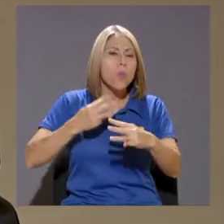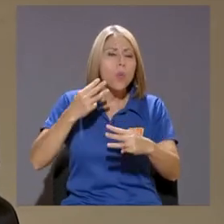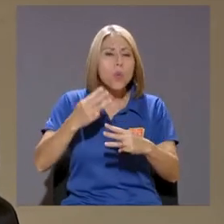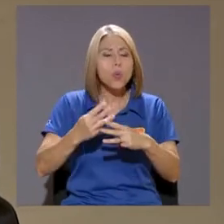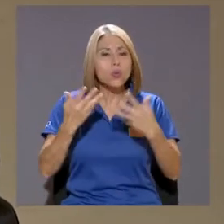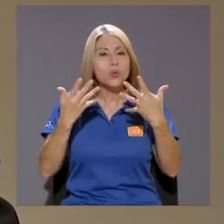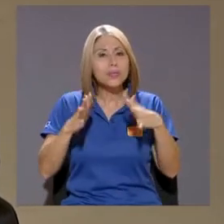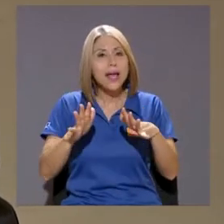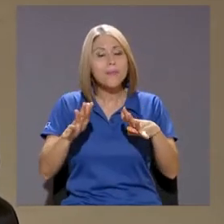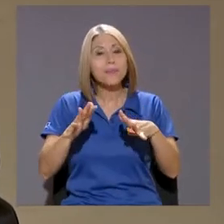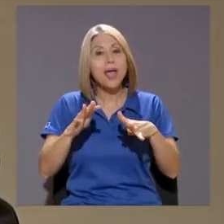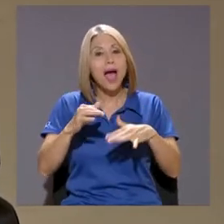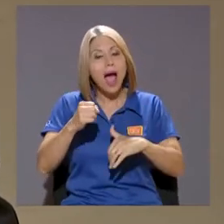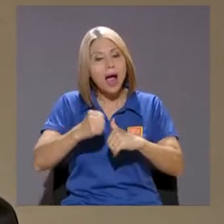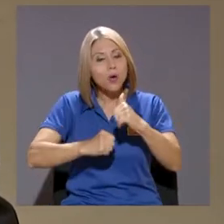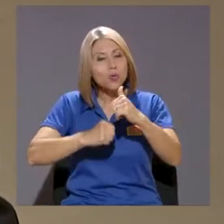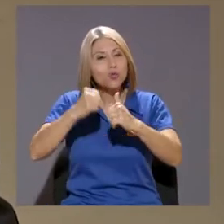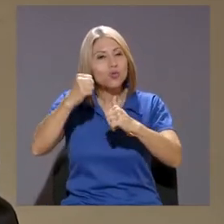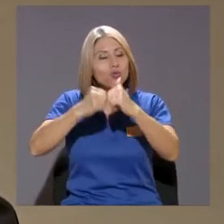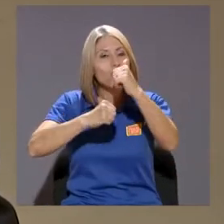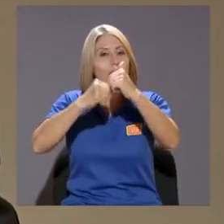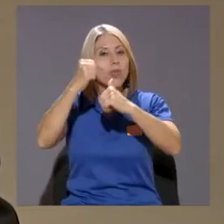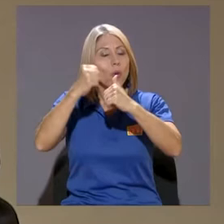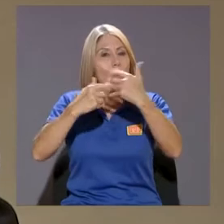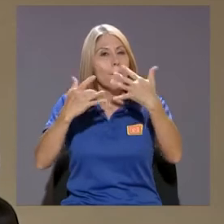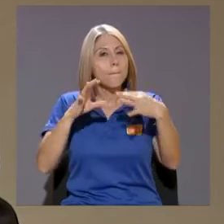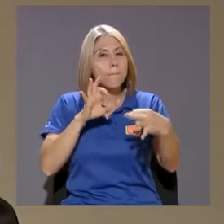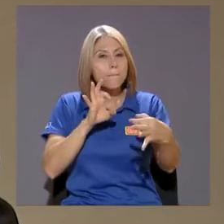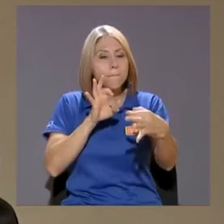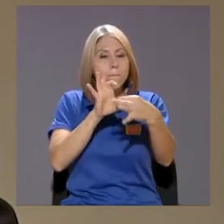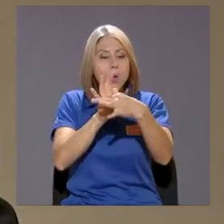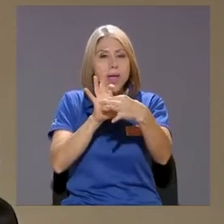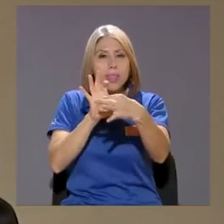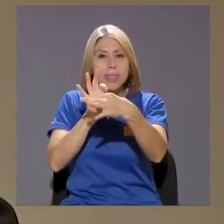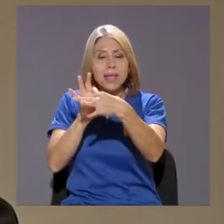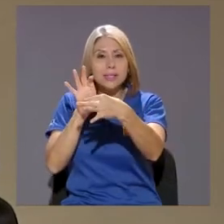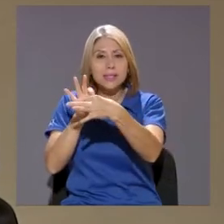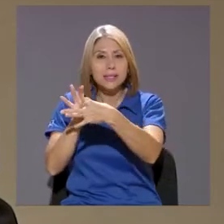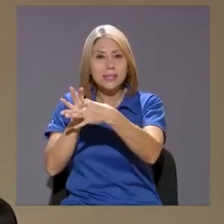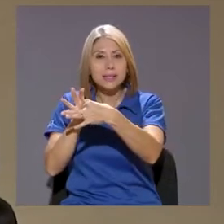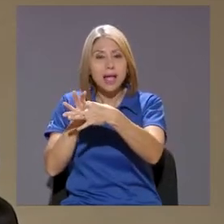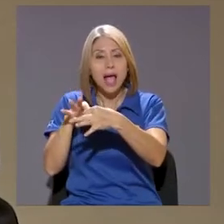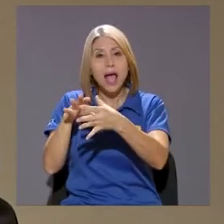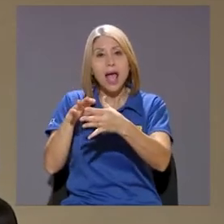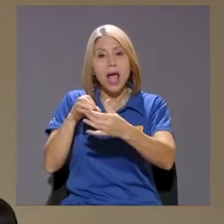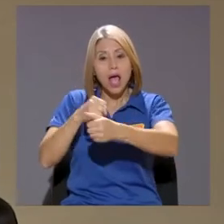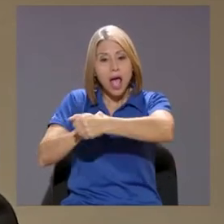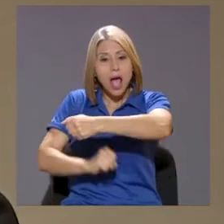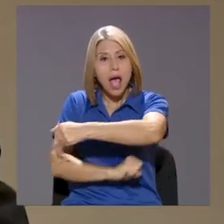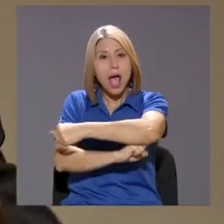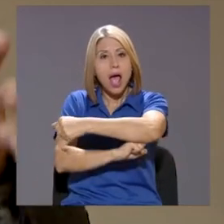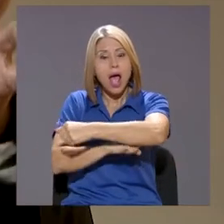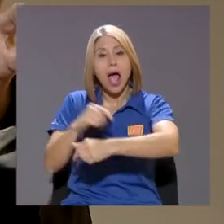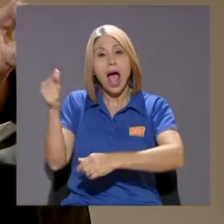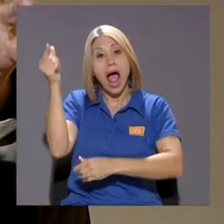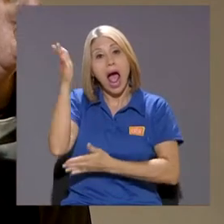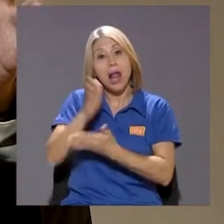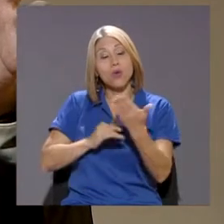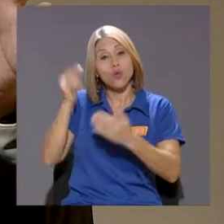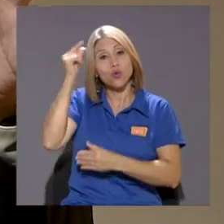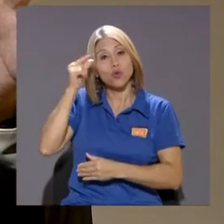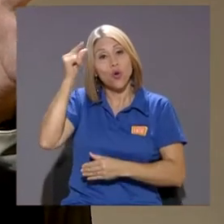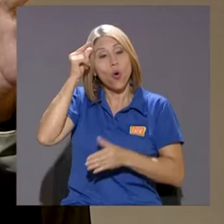gobernantes que les llama la atención construir muros Pero en general la historia